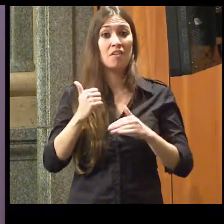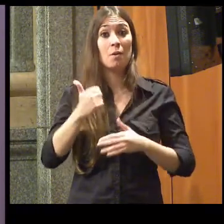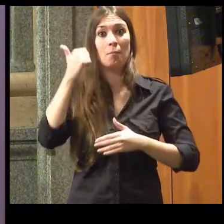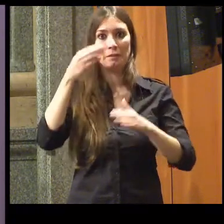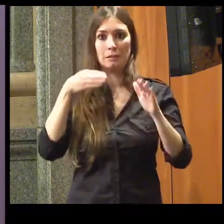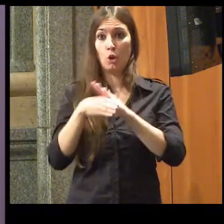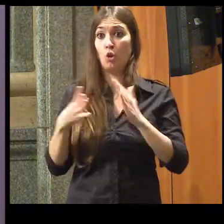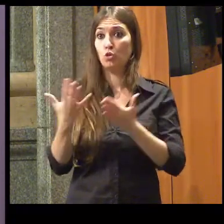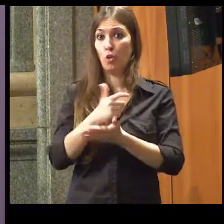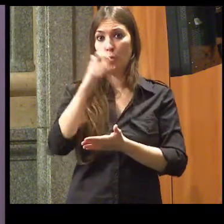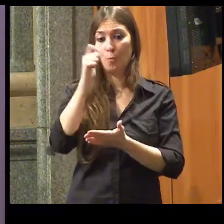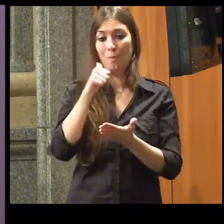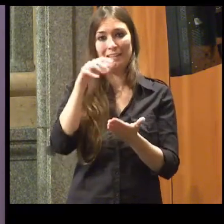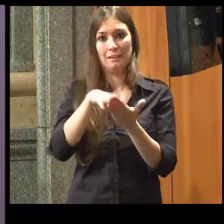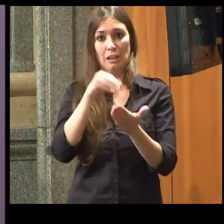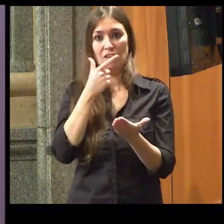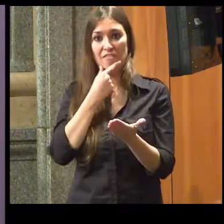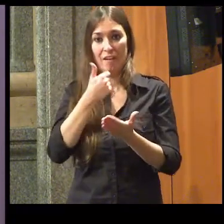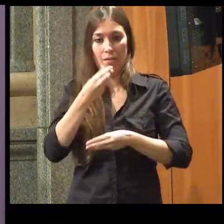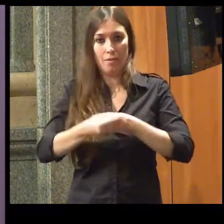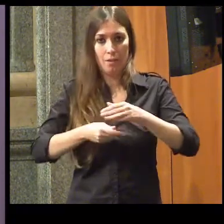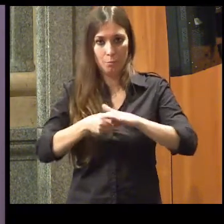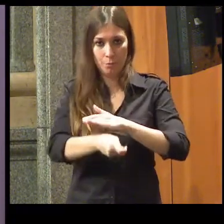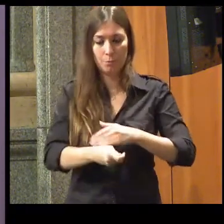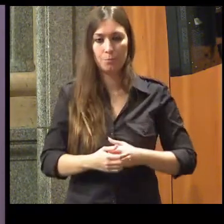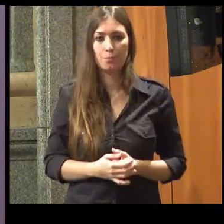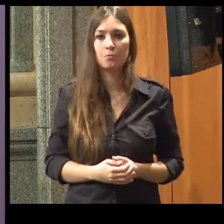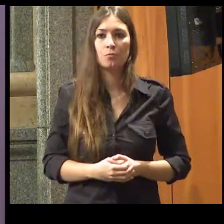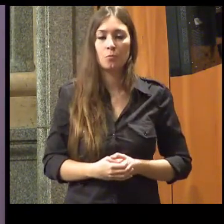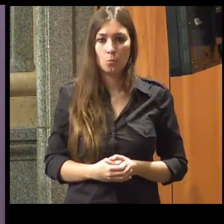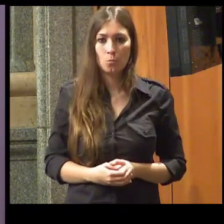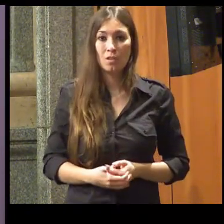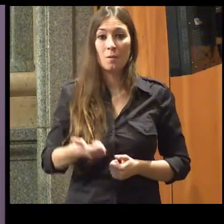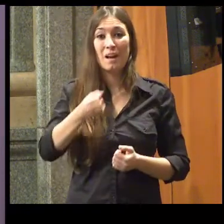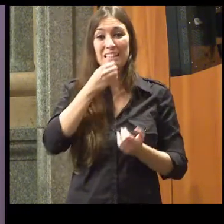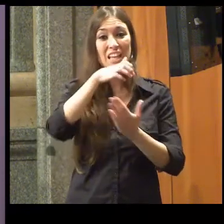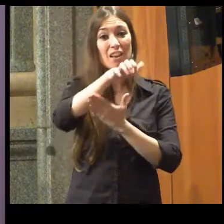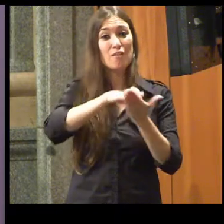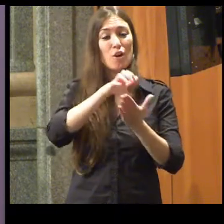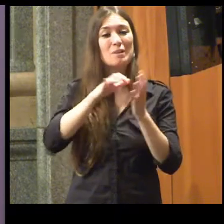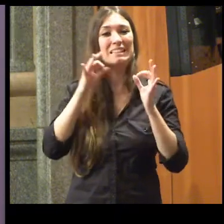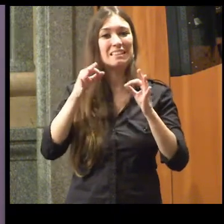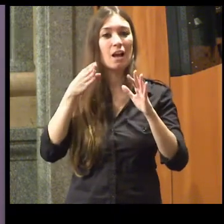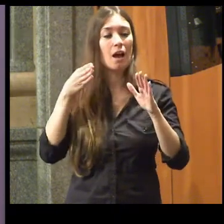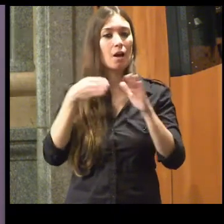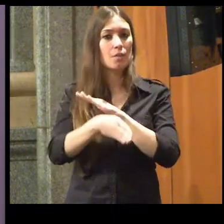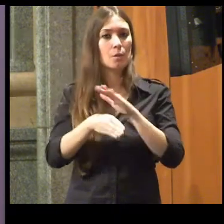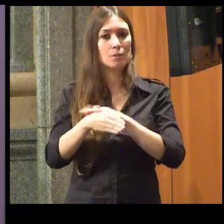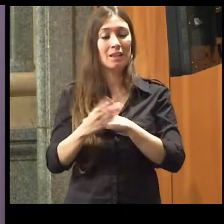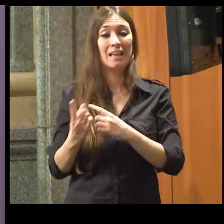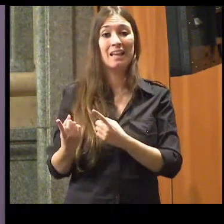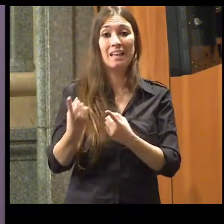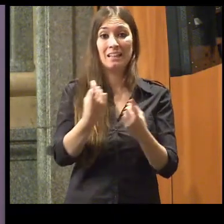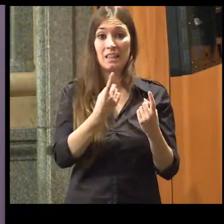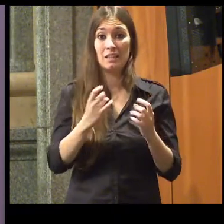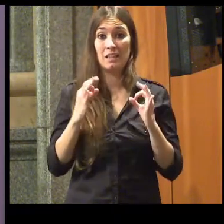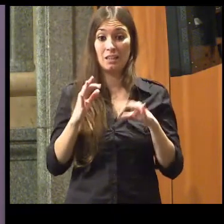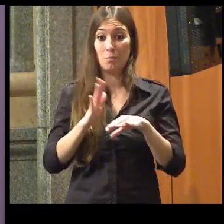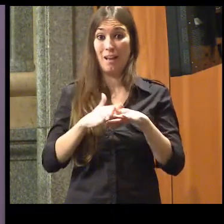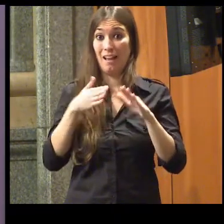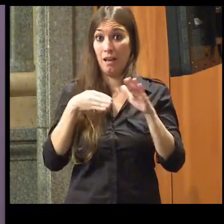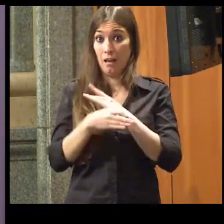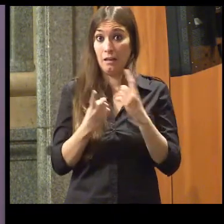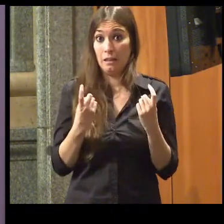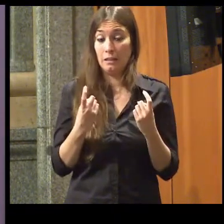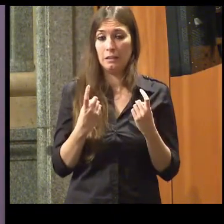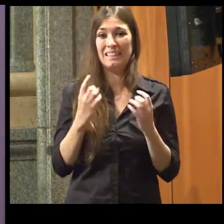para todas las personas. Que se hagan más informes de necesidades accesibles